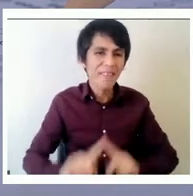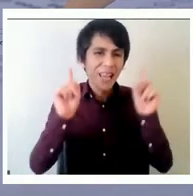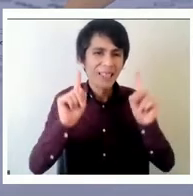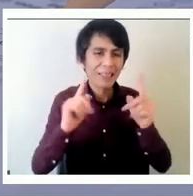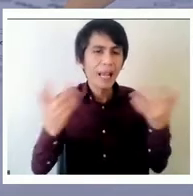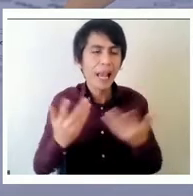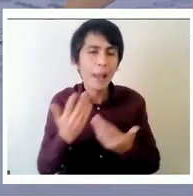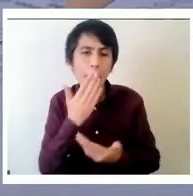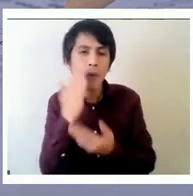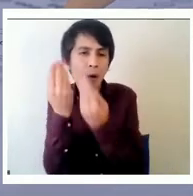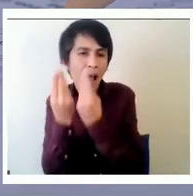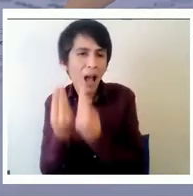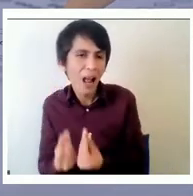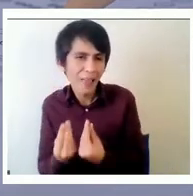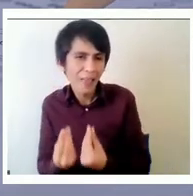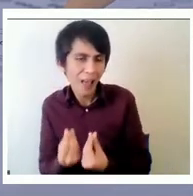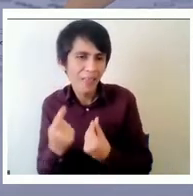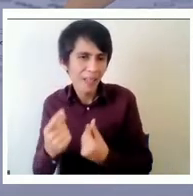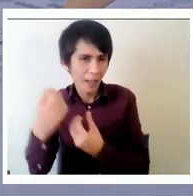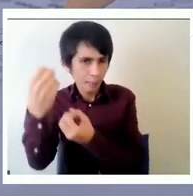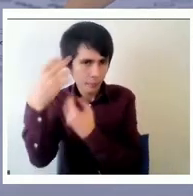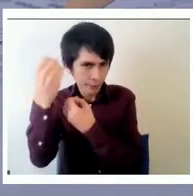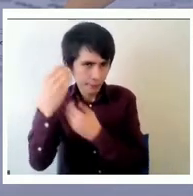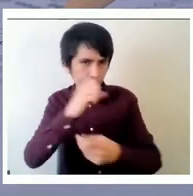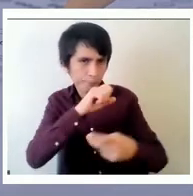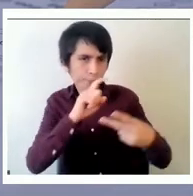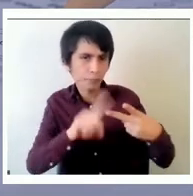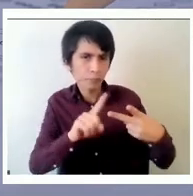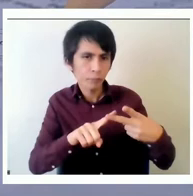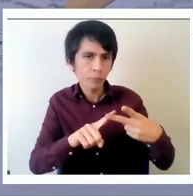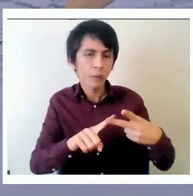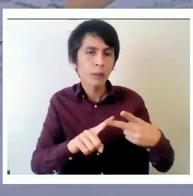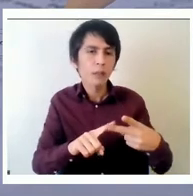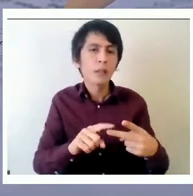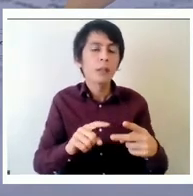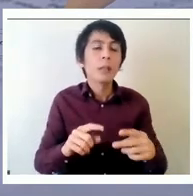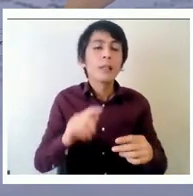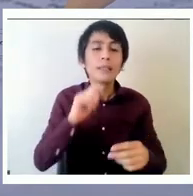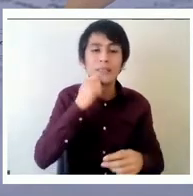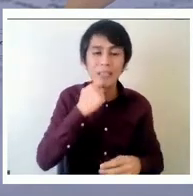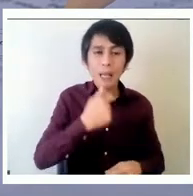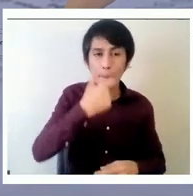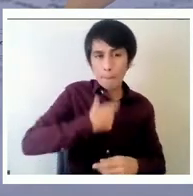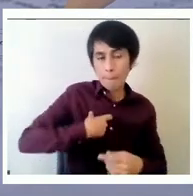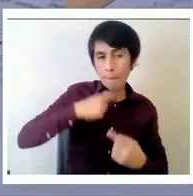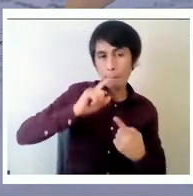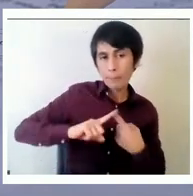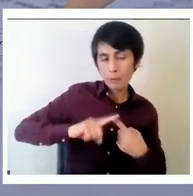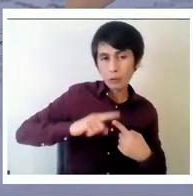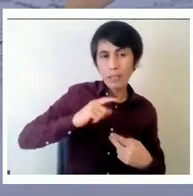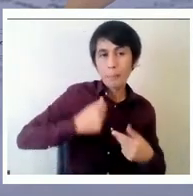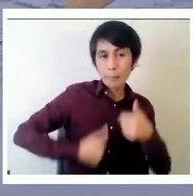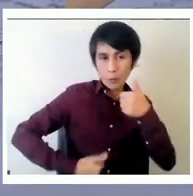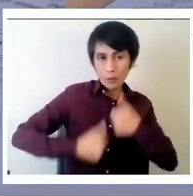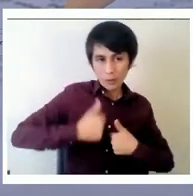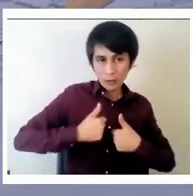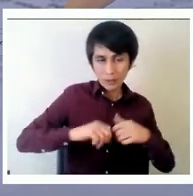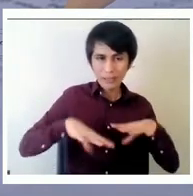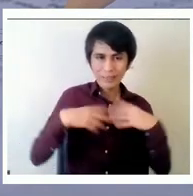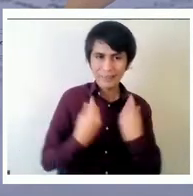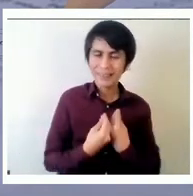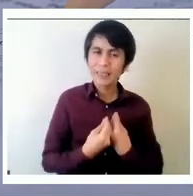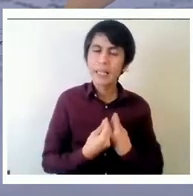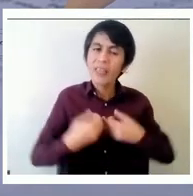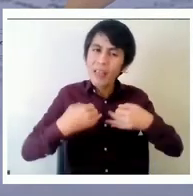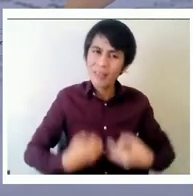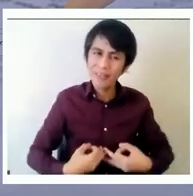lo siguiente es la integridad personal y profesional se alinea con lo que le importa a cada una de las personas al